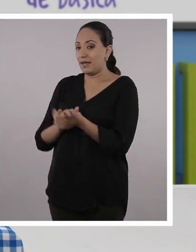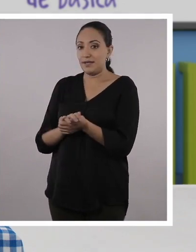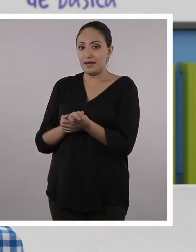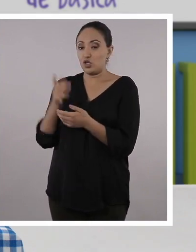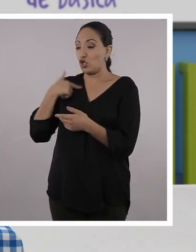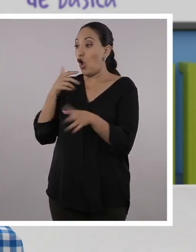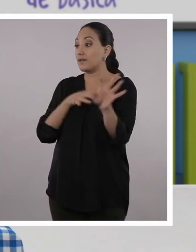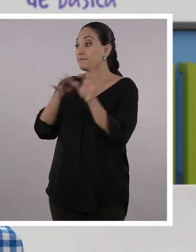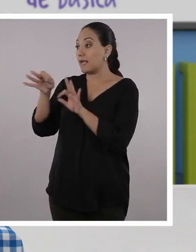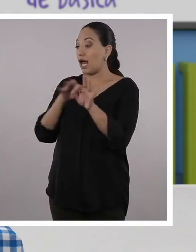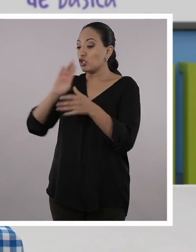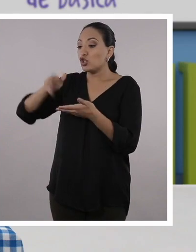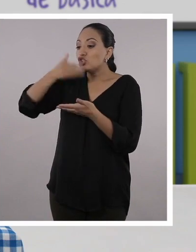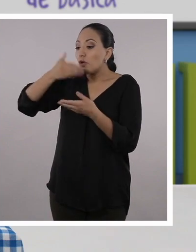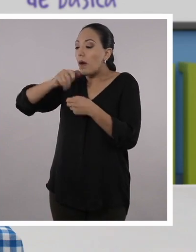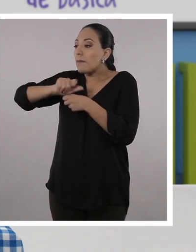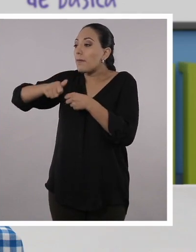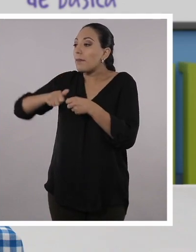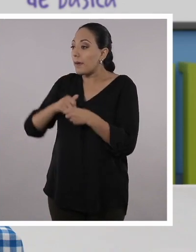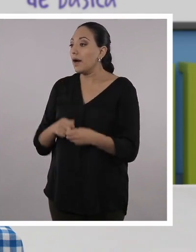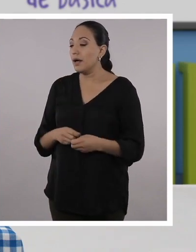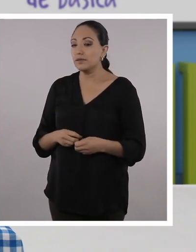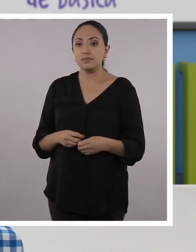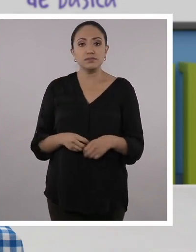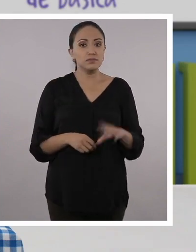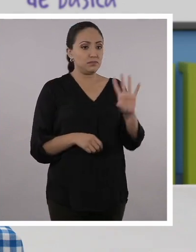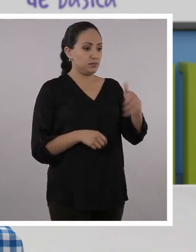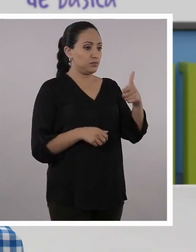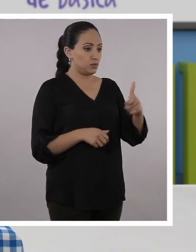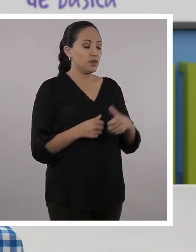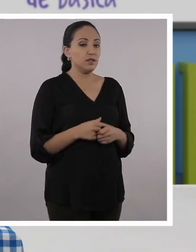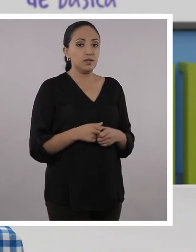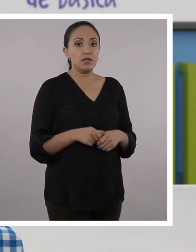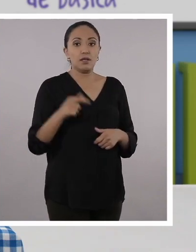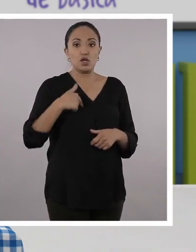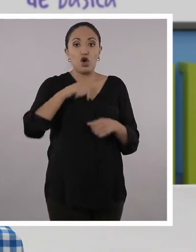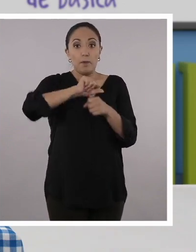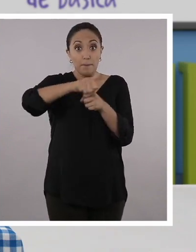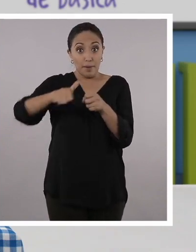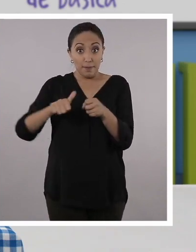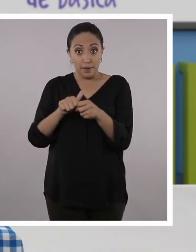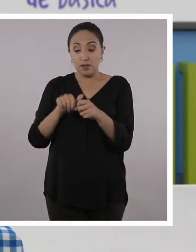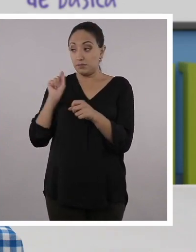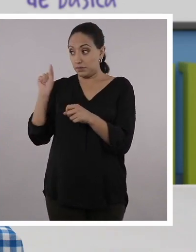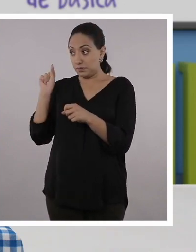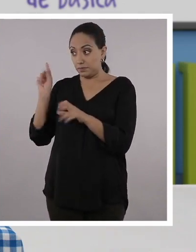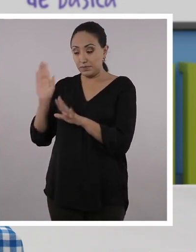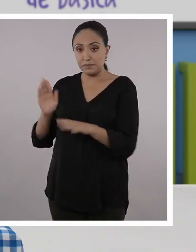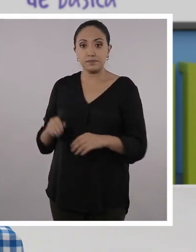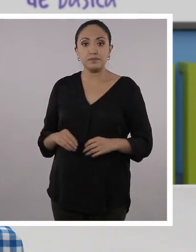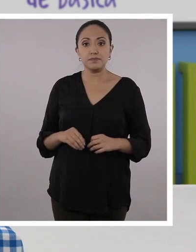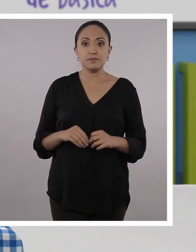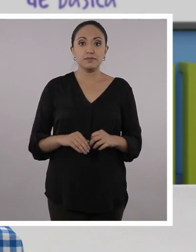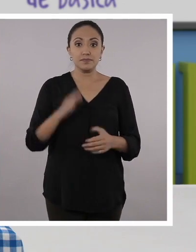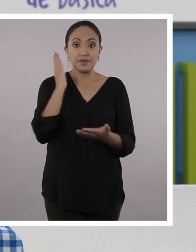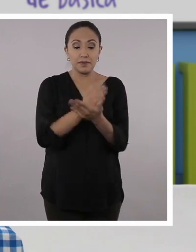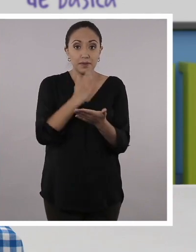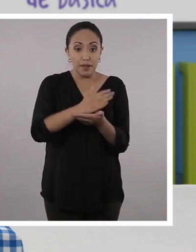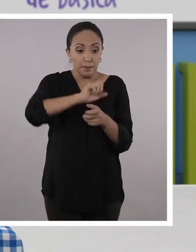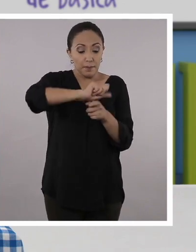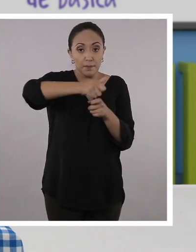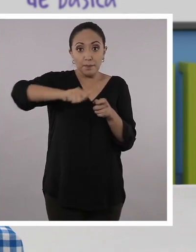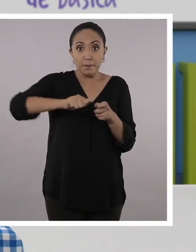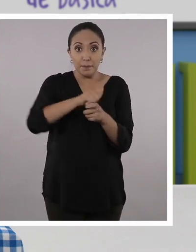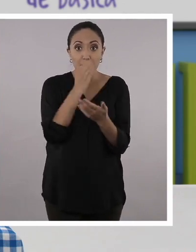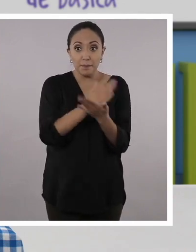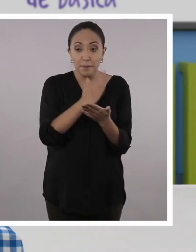estás? Estaba contándoles a los chicos cómo hacer un locro de papas. Bueno, Santi. Estaba en la parte de las papas, entonces espérame un ratito, profe. Cortan las papas,